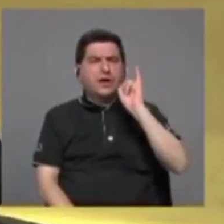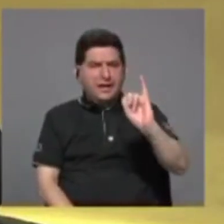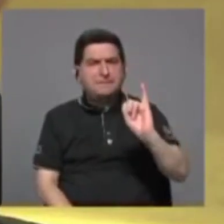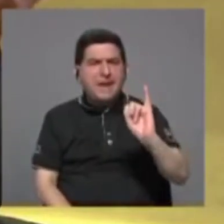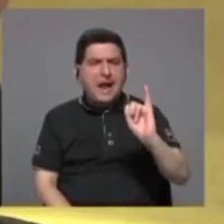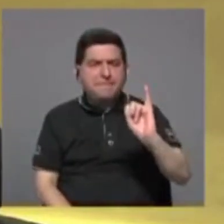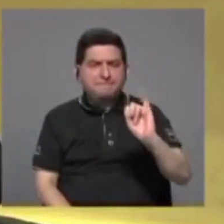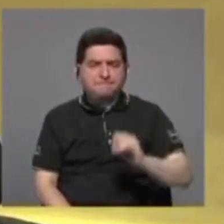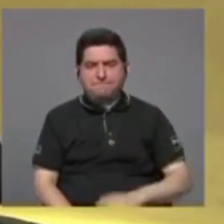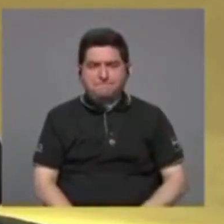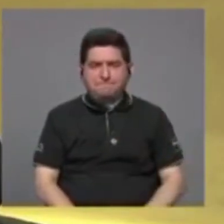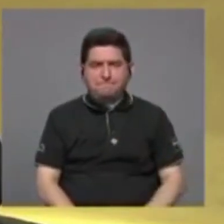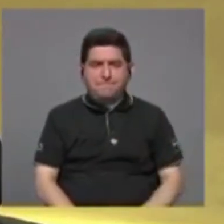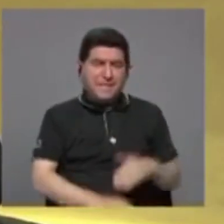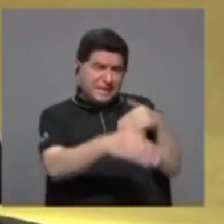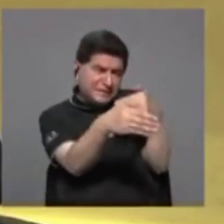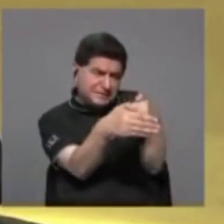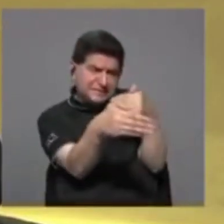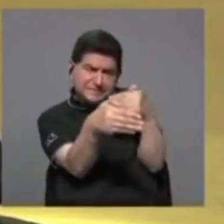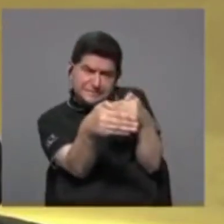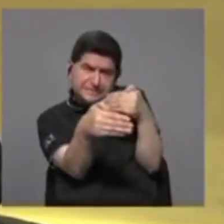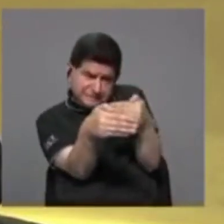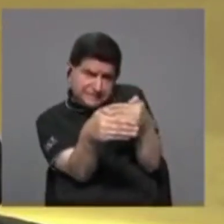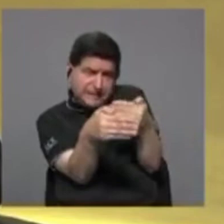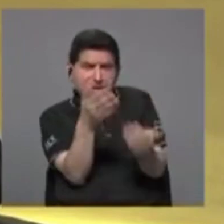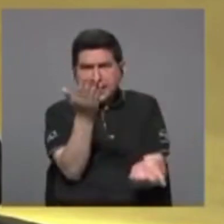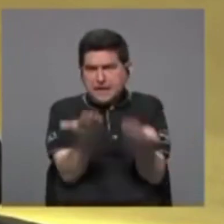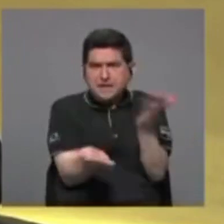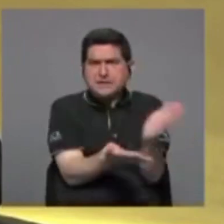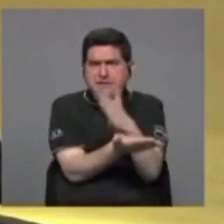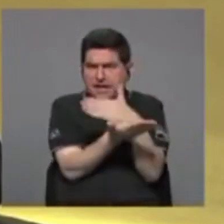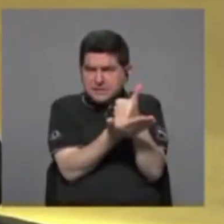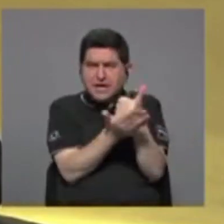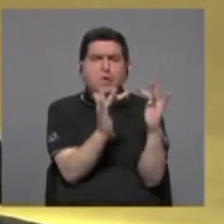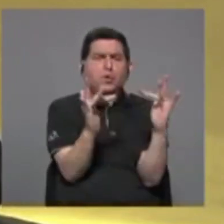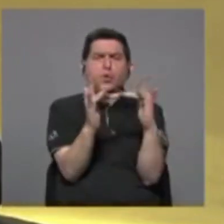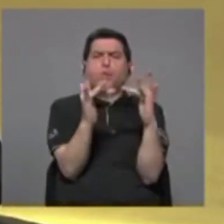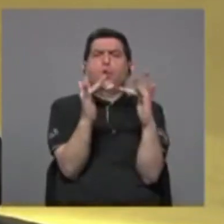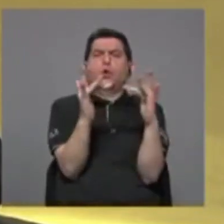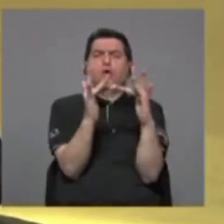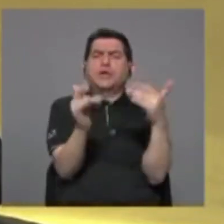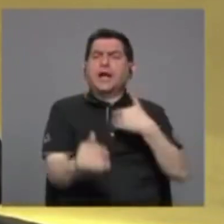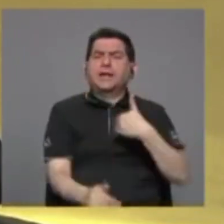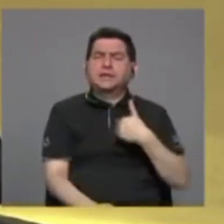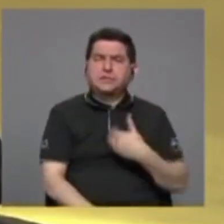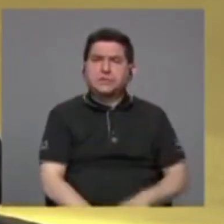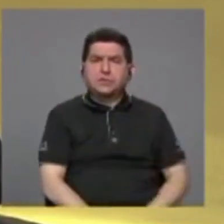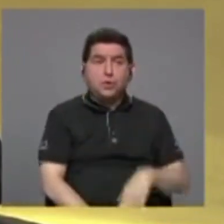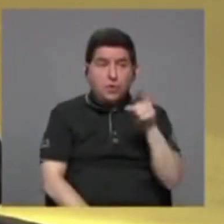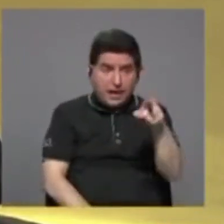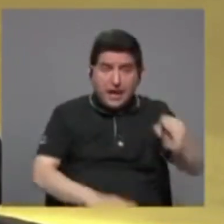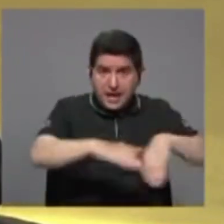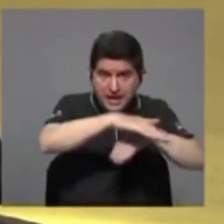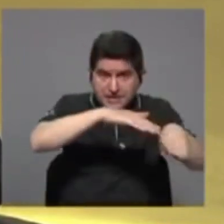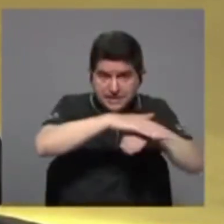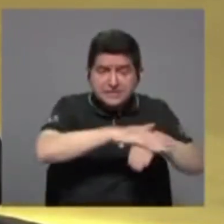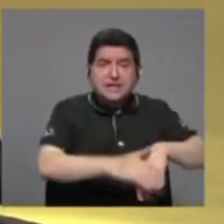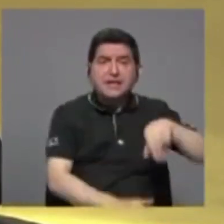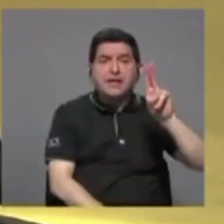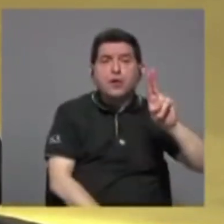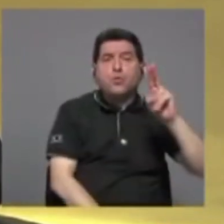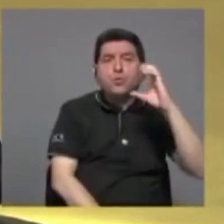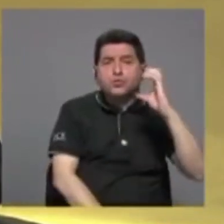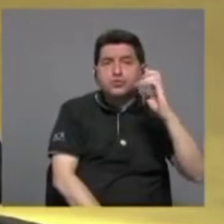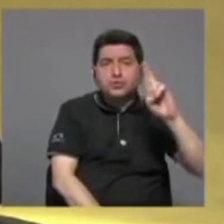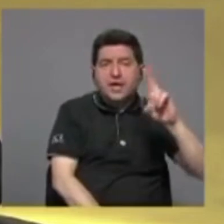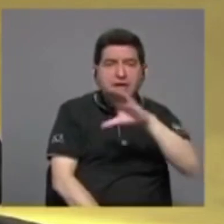por lo menos por cercanía ha habido algunos contactos entre esa sede de la Universidad de Costa Rica